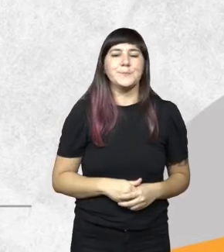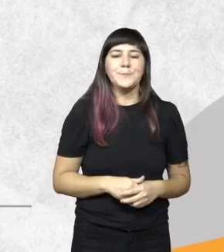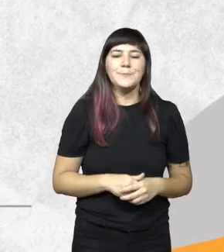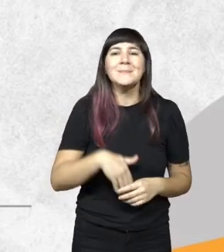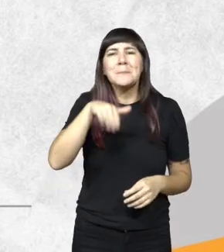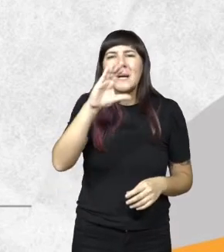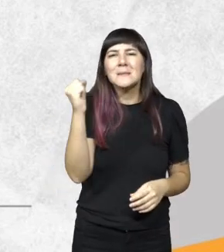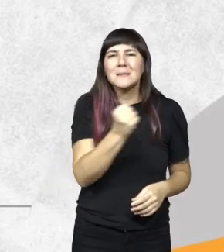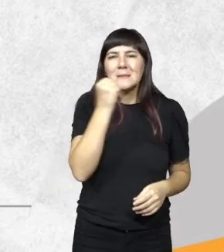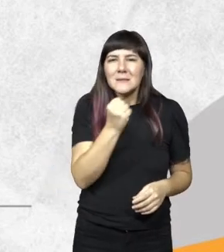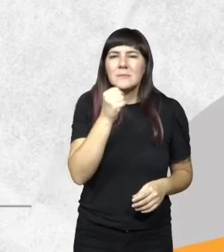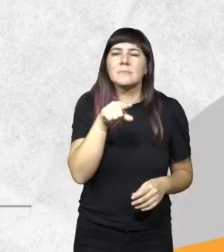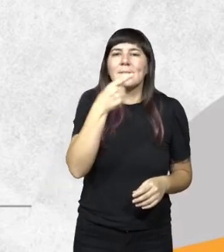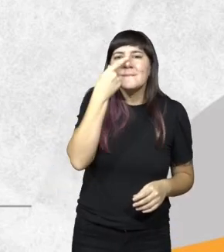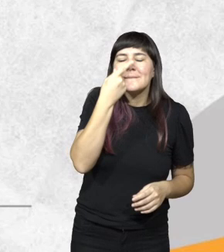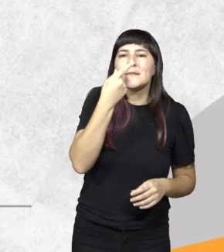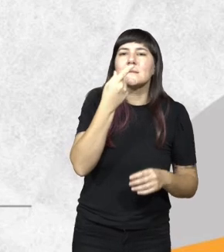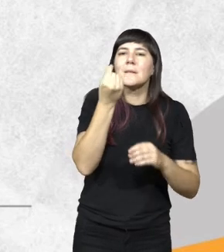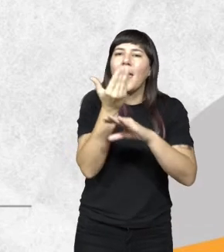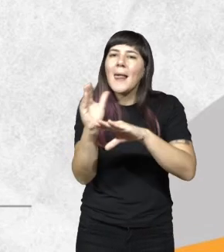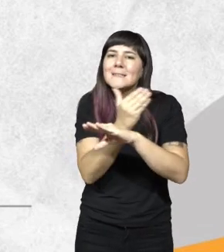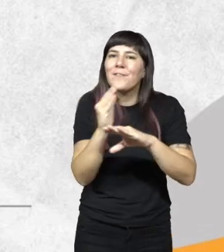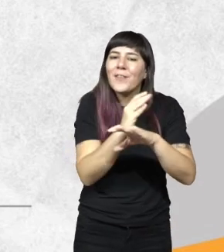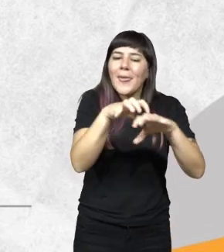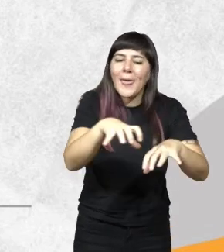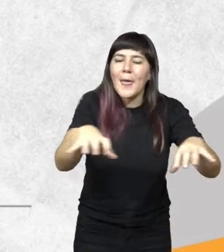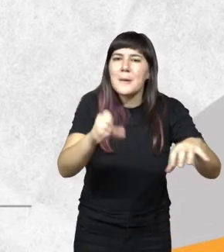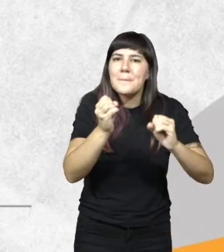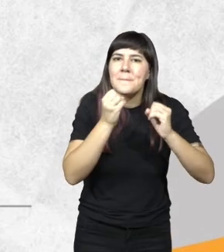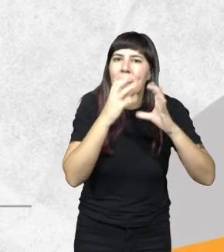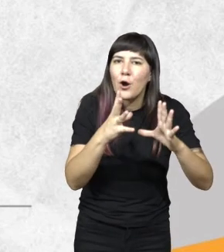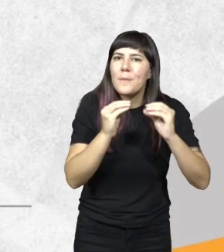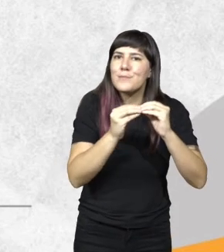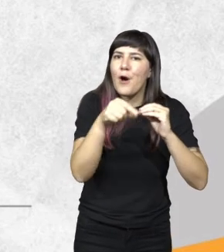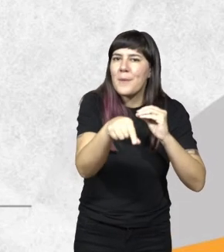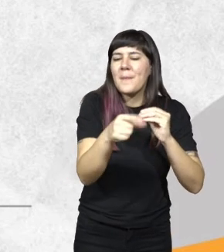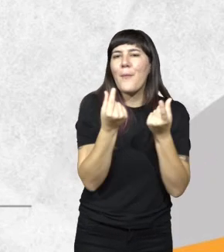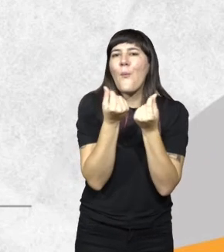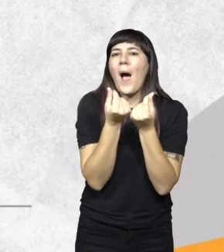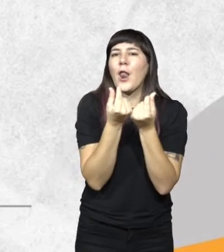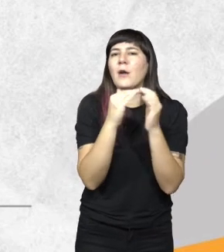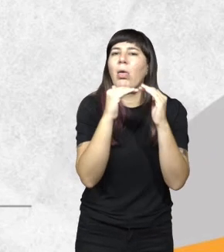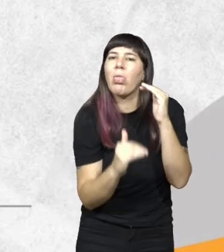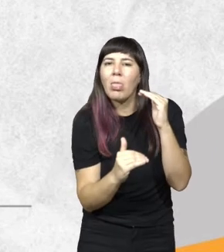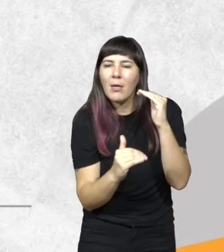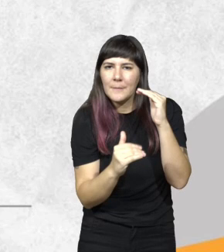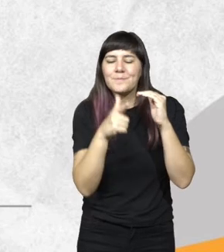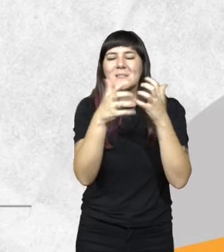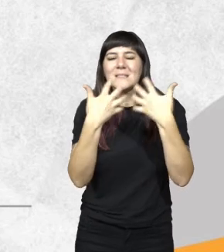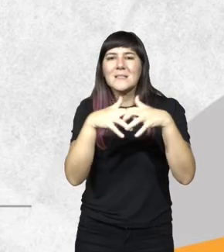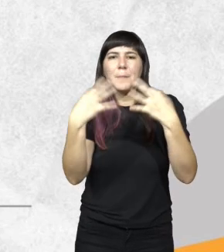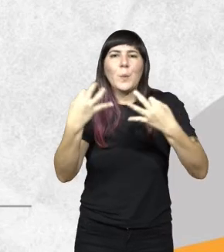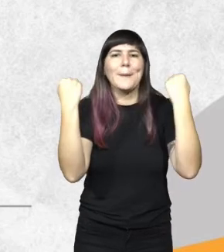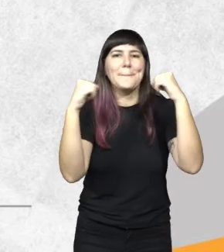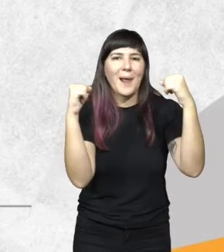Fundamentalmente nos interesa que se clasifiquen mejor porque hay problemas de clasificación, esto le baja el valor agregado. Se trabajó sobre un sistema de buenas